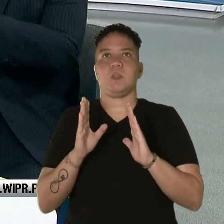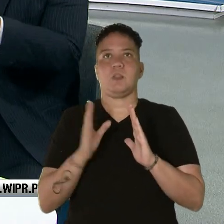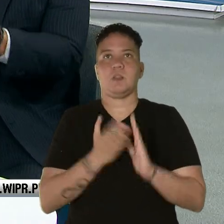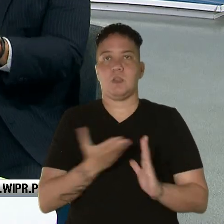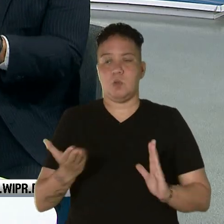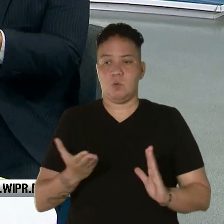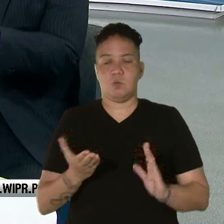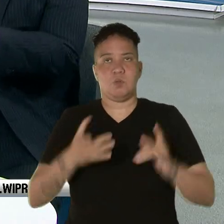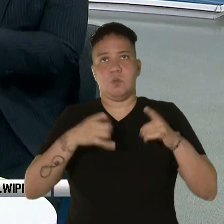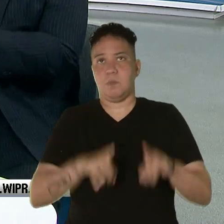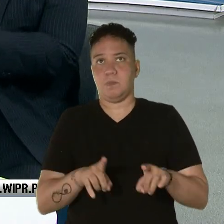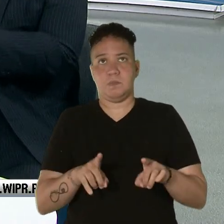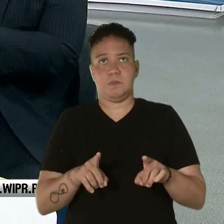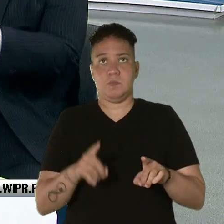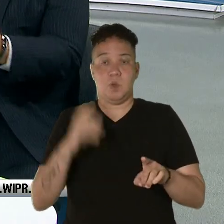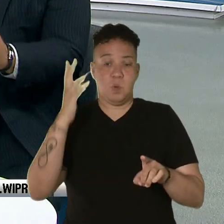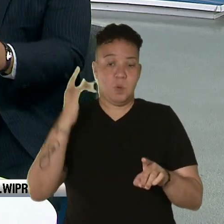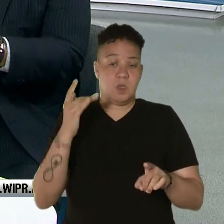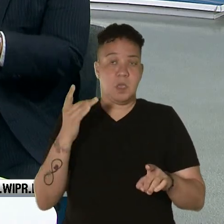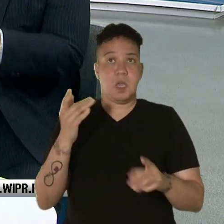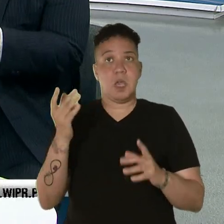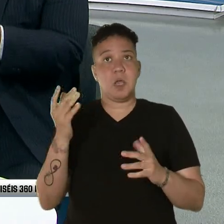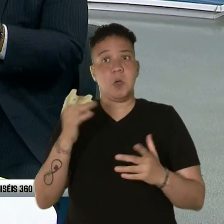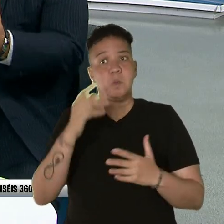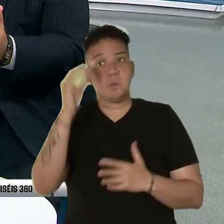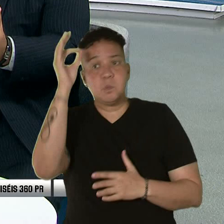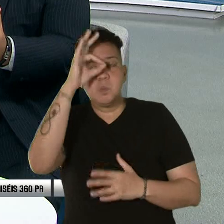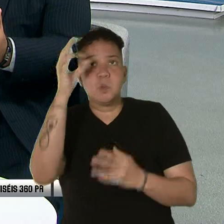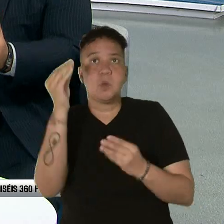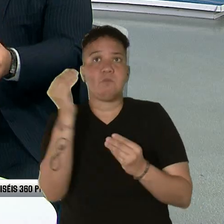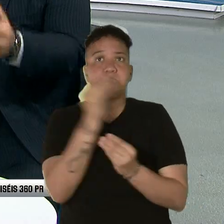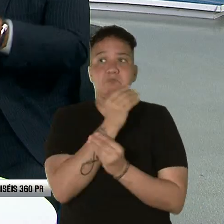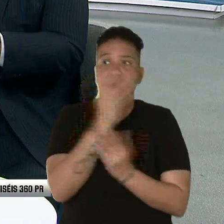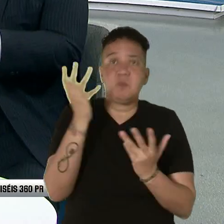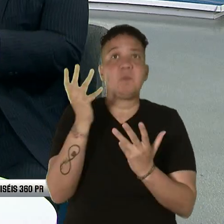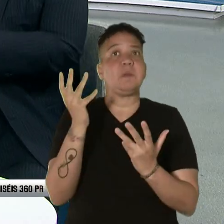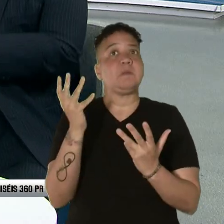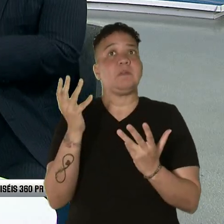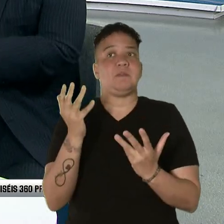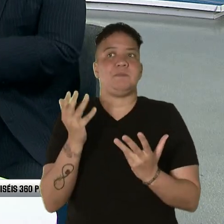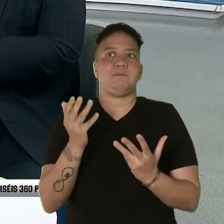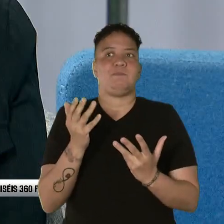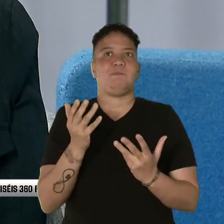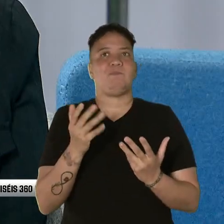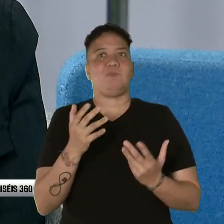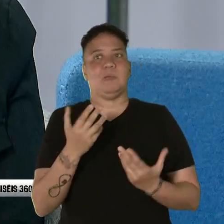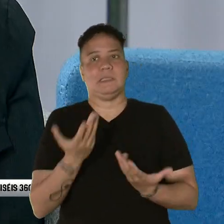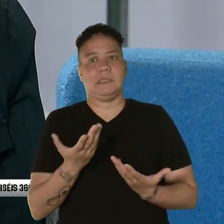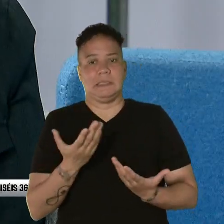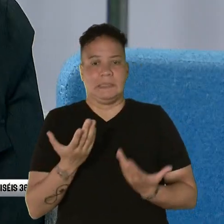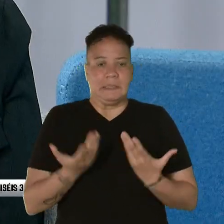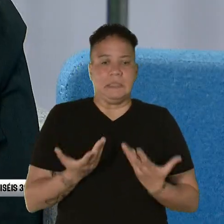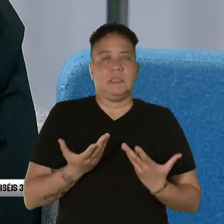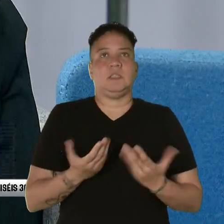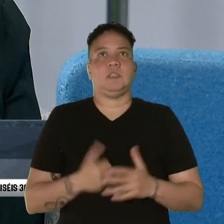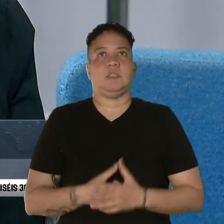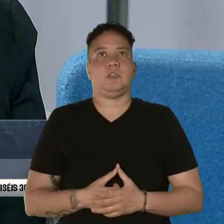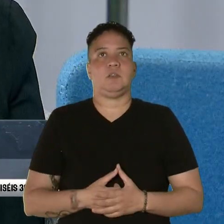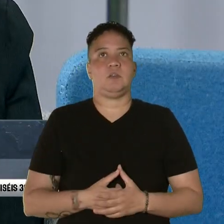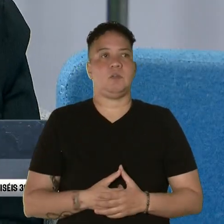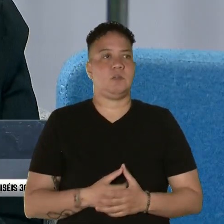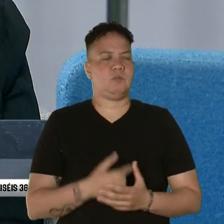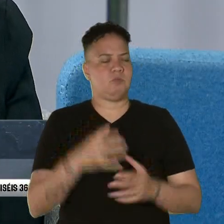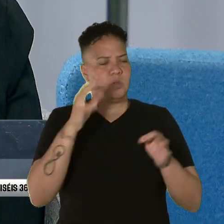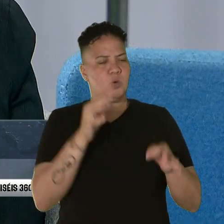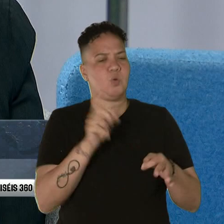no les sucedan porque quizás por desinformación, por desconocimiento, caen en esto. Sí, pero yo estoy segura que al estar aquí, al ustedes dejarlo